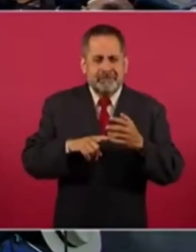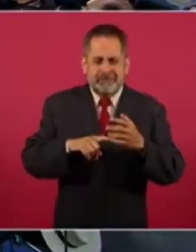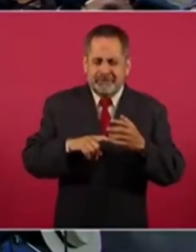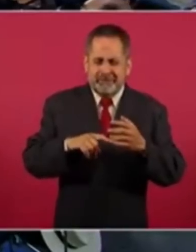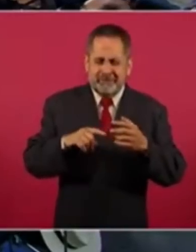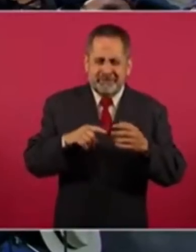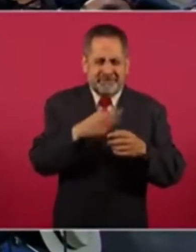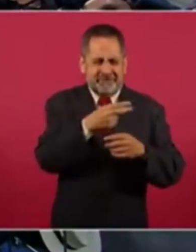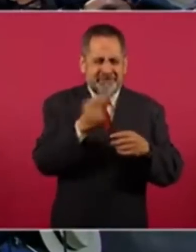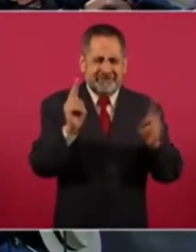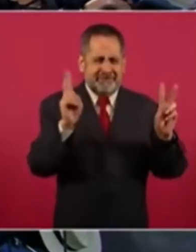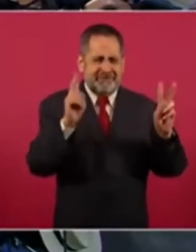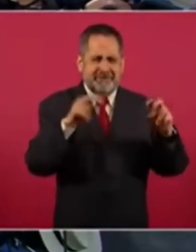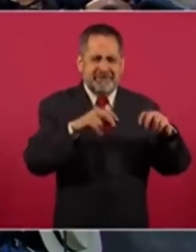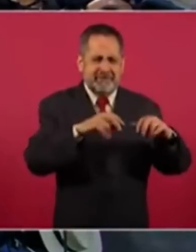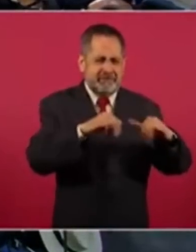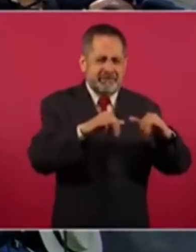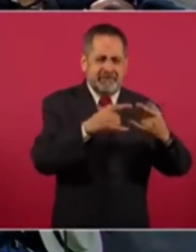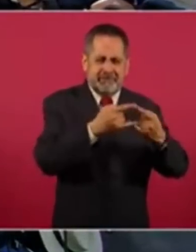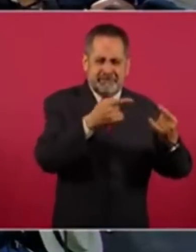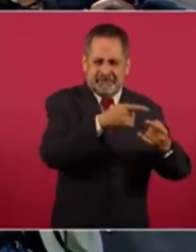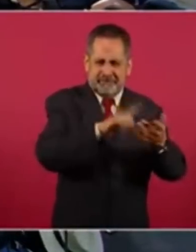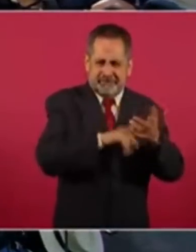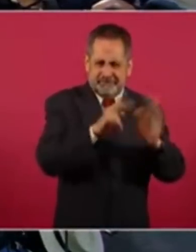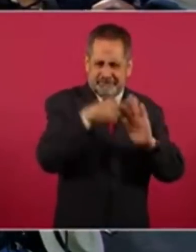sí, pero